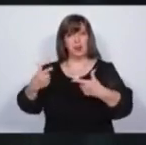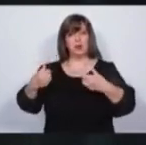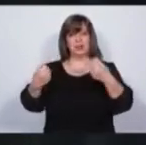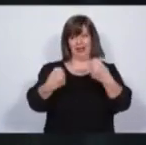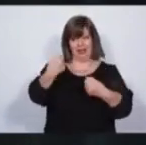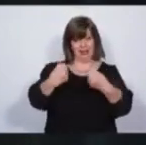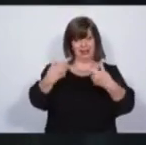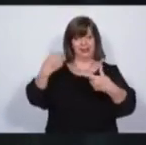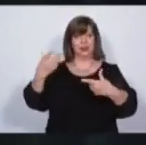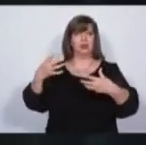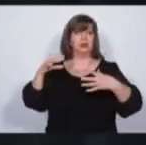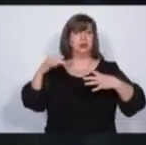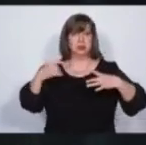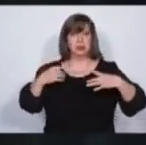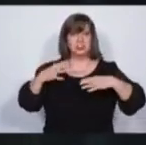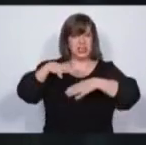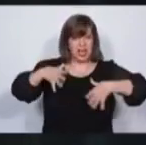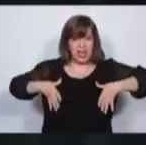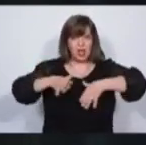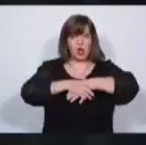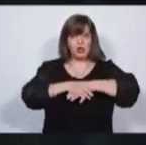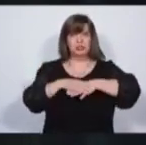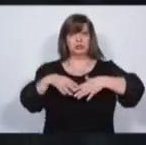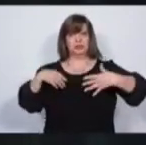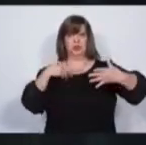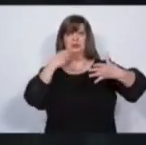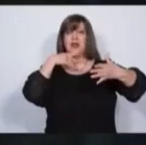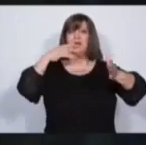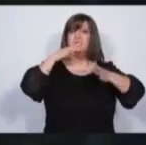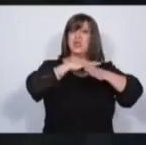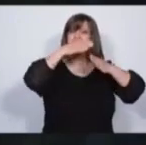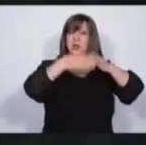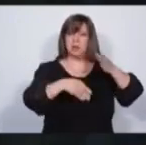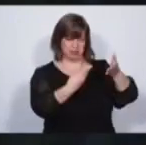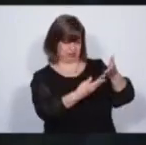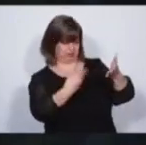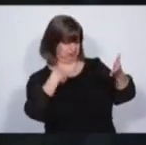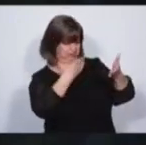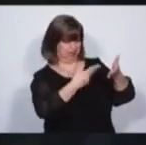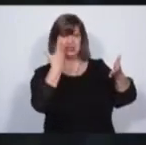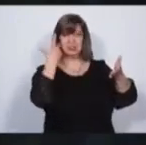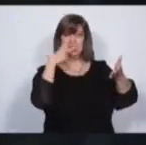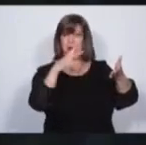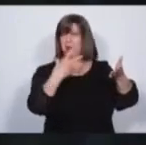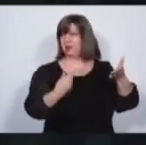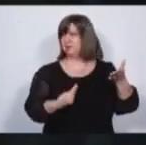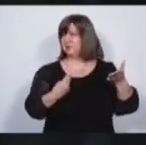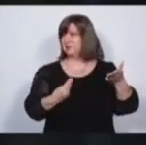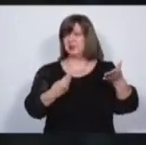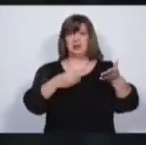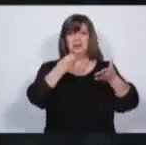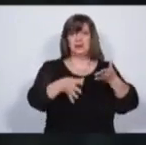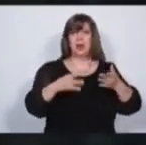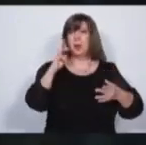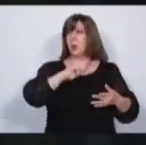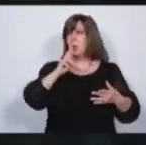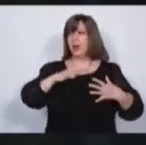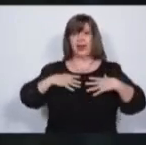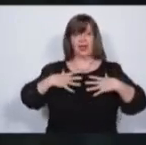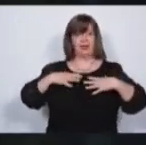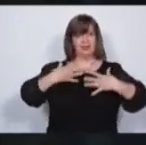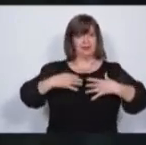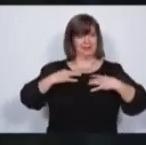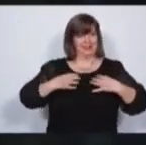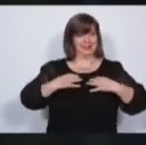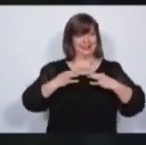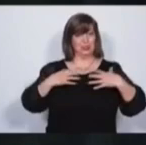Cuando asumí de gobernador los chalecos estaban vencidos y solo tenían 3.000. Y no habían chalecos para la morfología de las mujeres. Hoy le